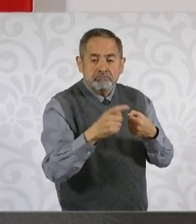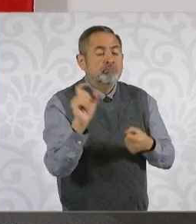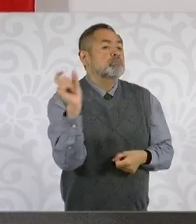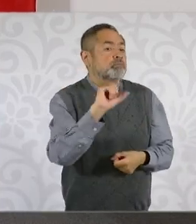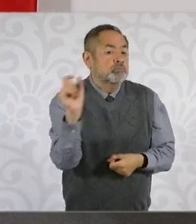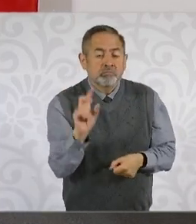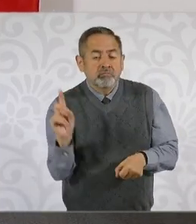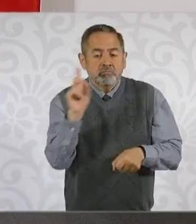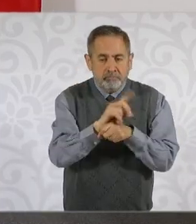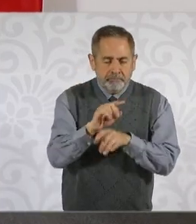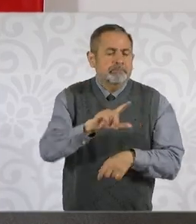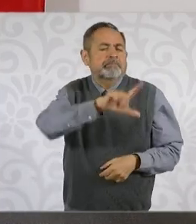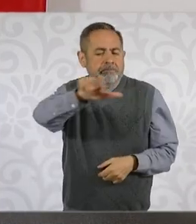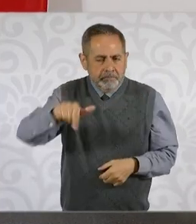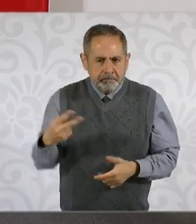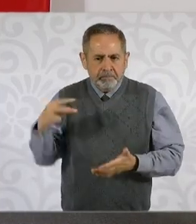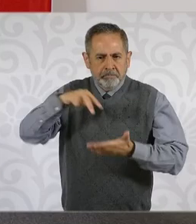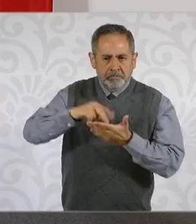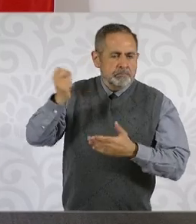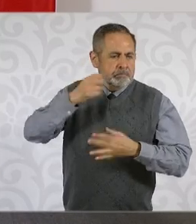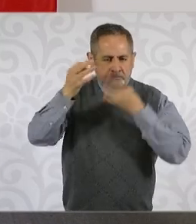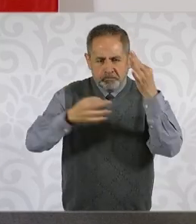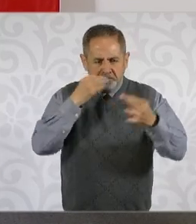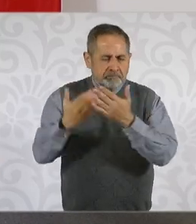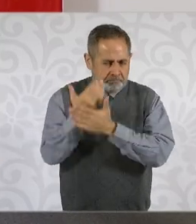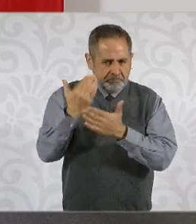informando también aquí en la mañanera.